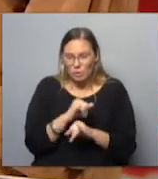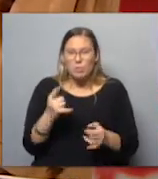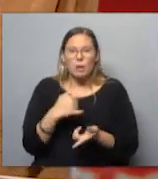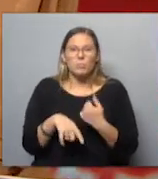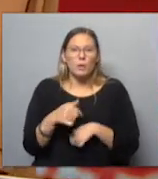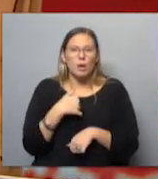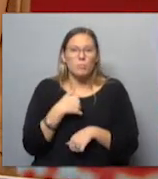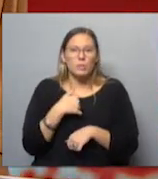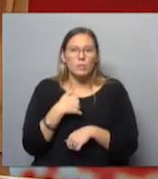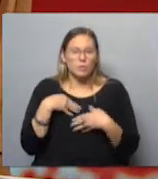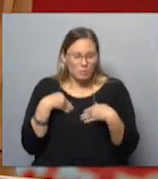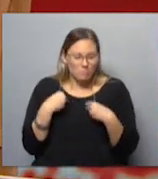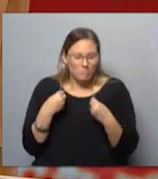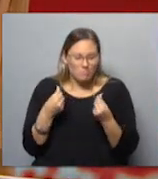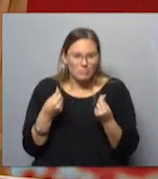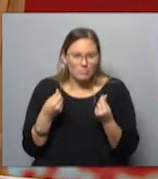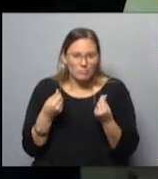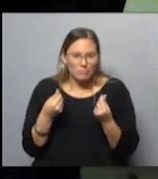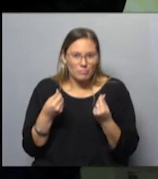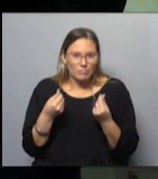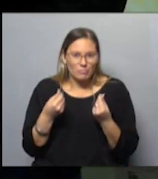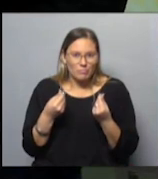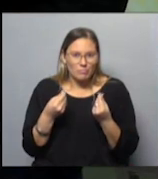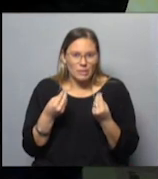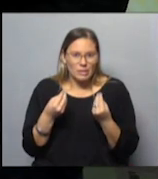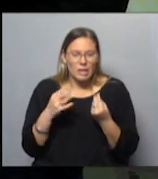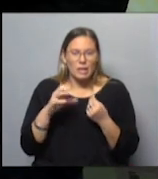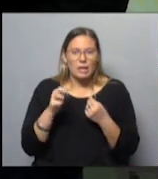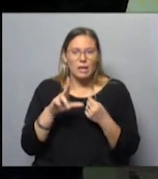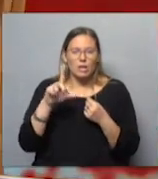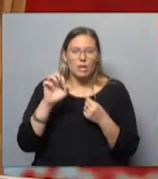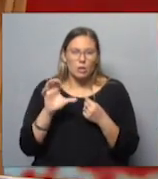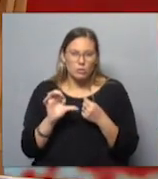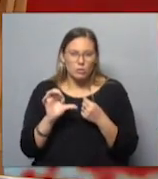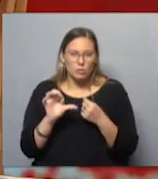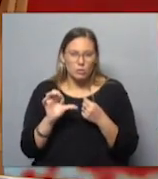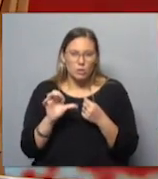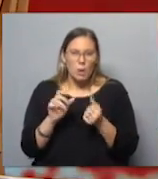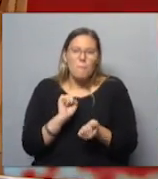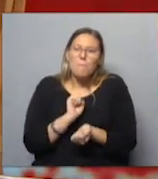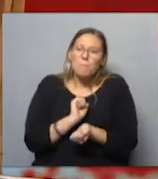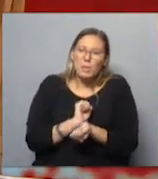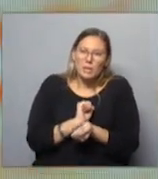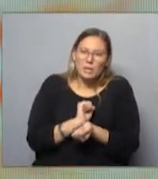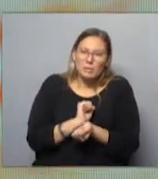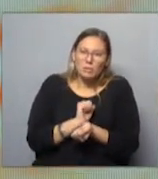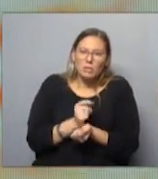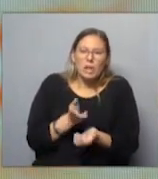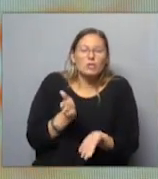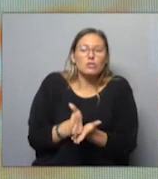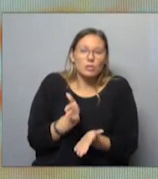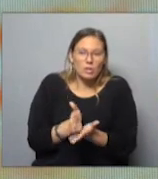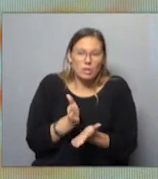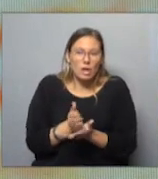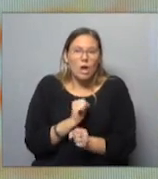que a me atravesó muchísimo la, como Carlos, terminó siendo preso de la solidaridad. O sea,